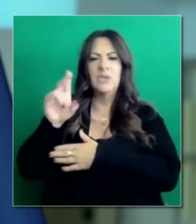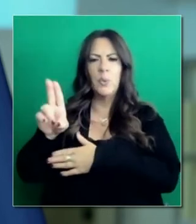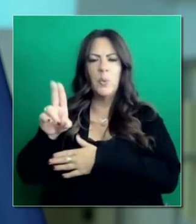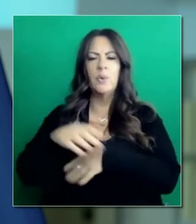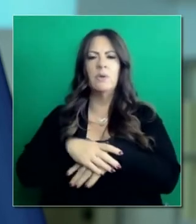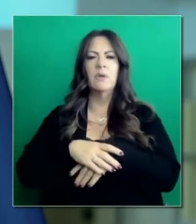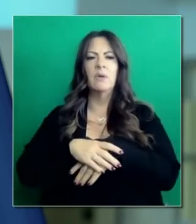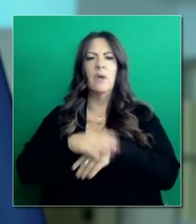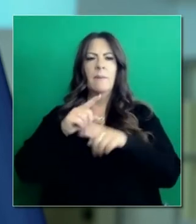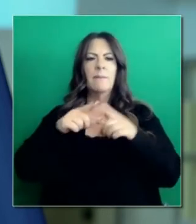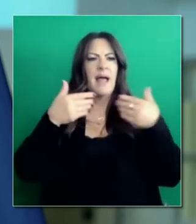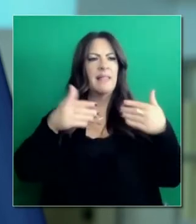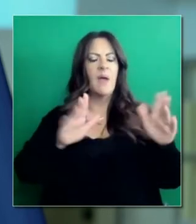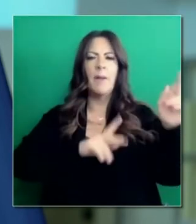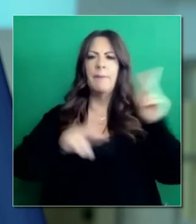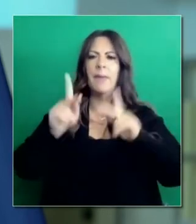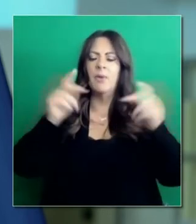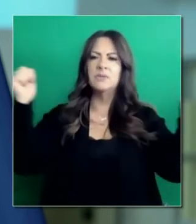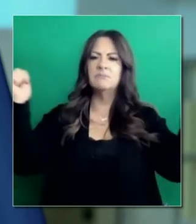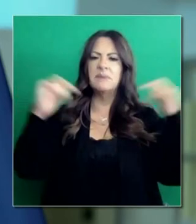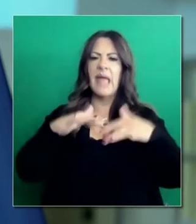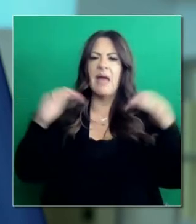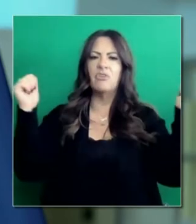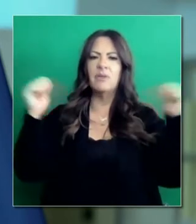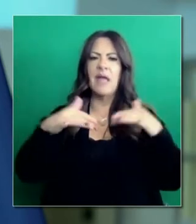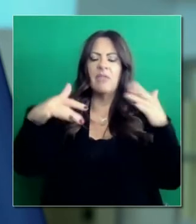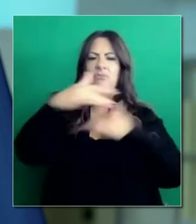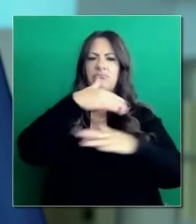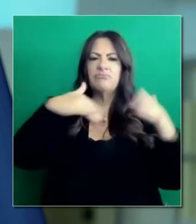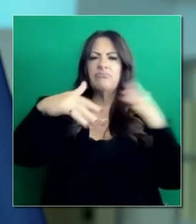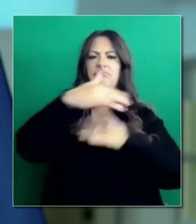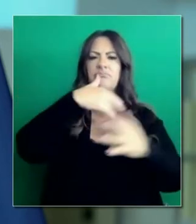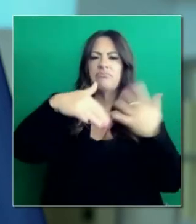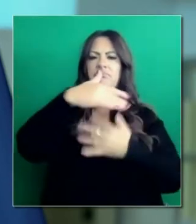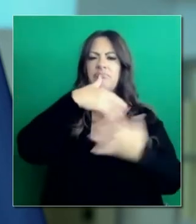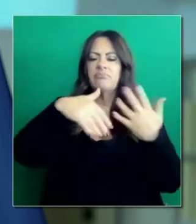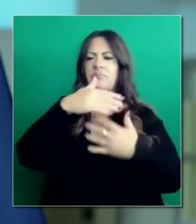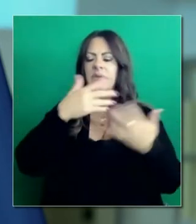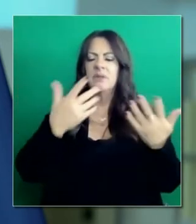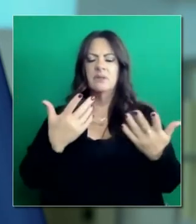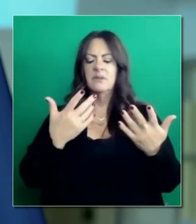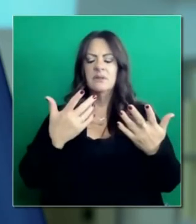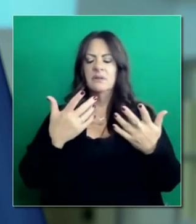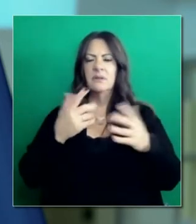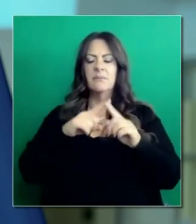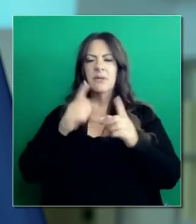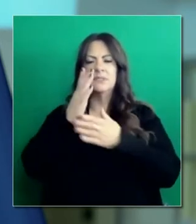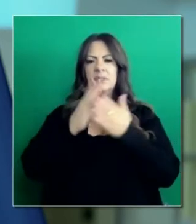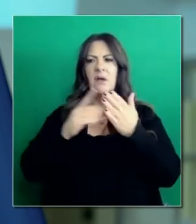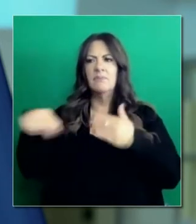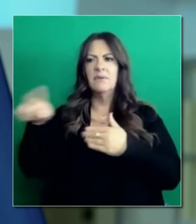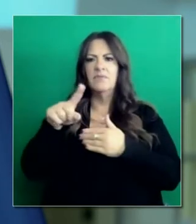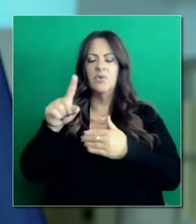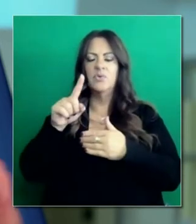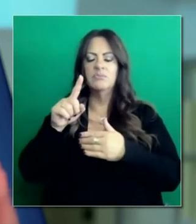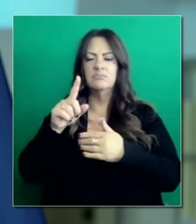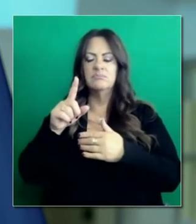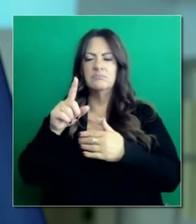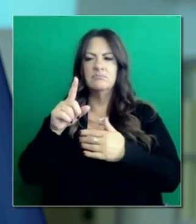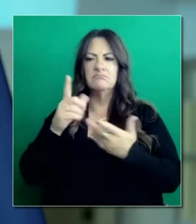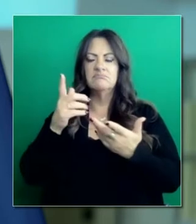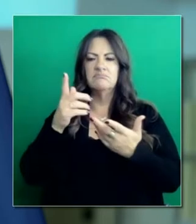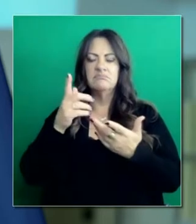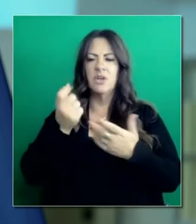con decenas de miles de personas. Y hay gente que suena como el ejemplo de usted que apoya eso. Y con todo respeto, los doctores y los